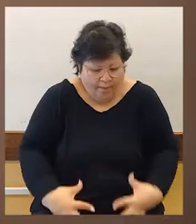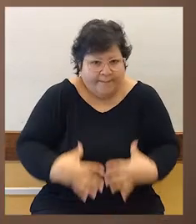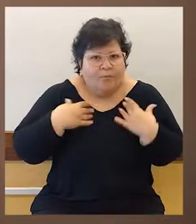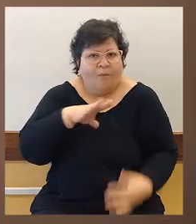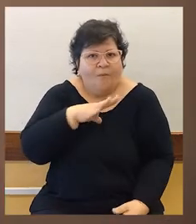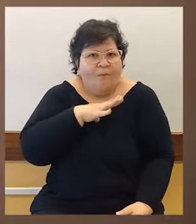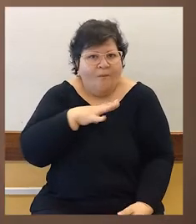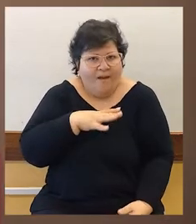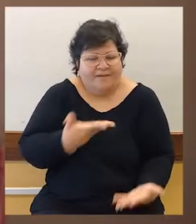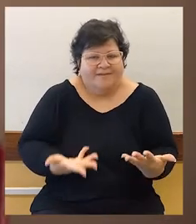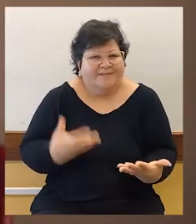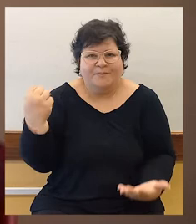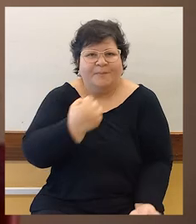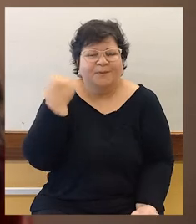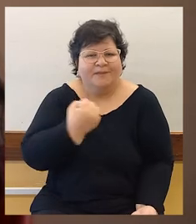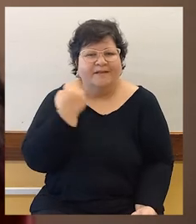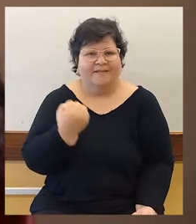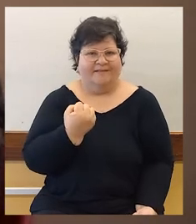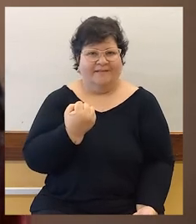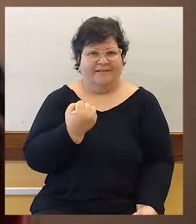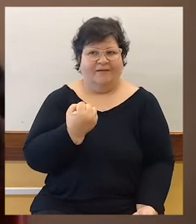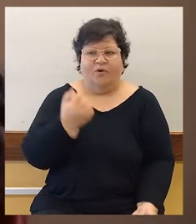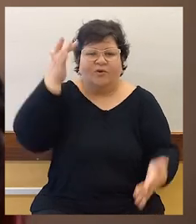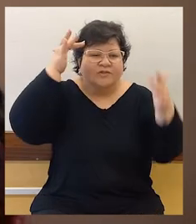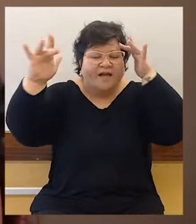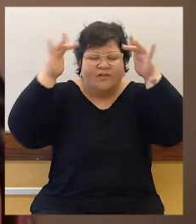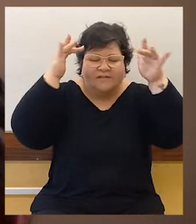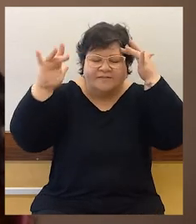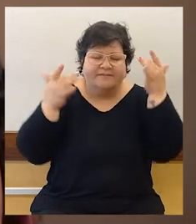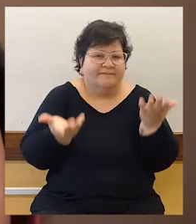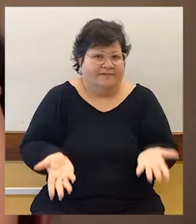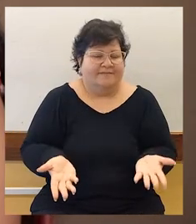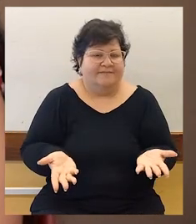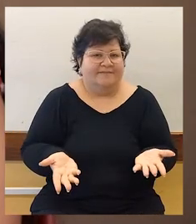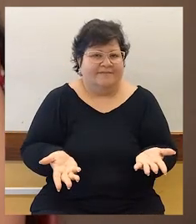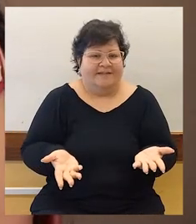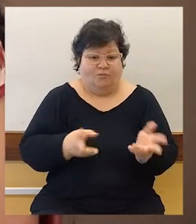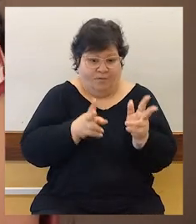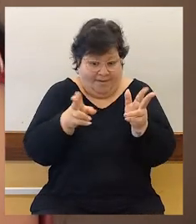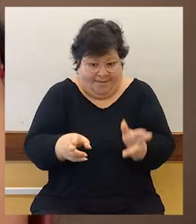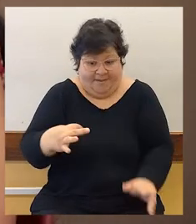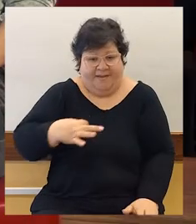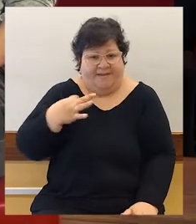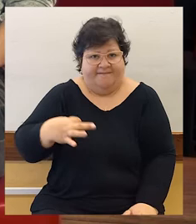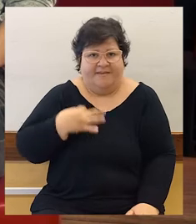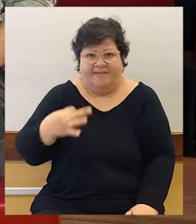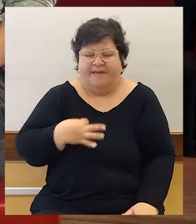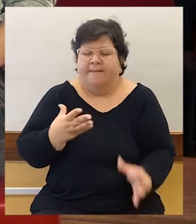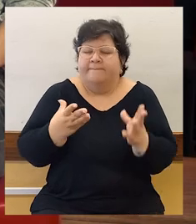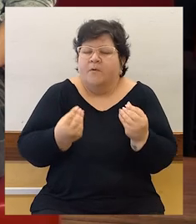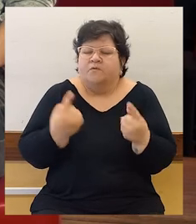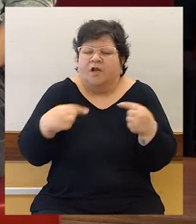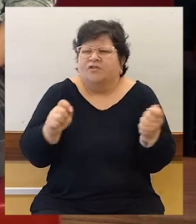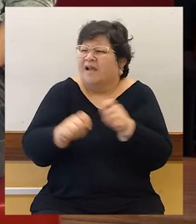es como bien importante con los adolescentes. Justamente con una etapa de la vida donde hay muchísimos duelos,